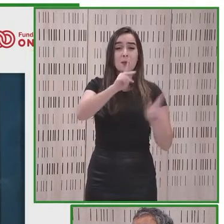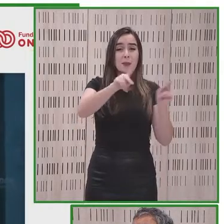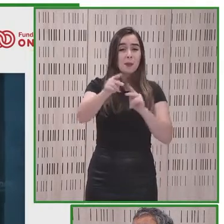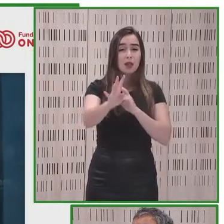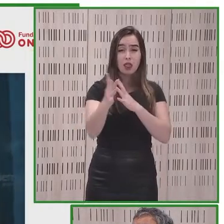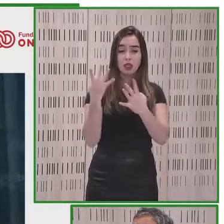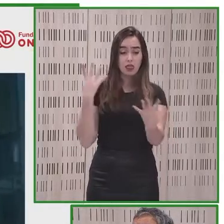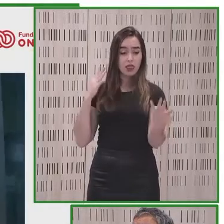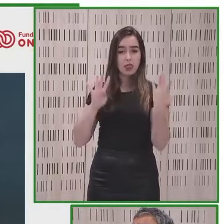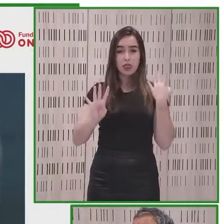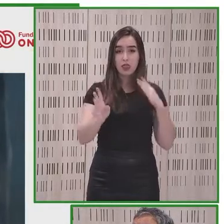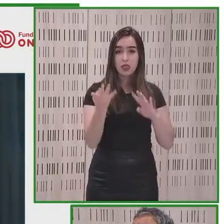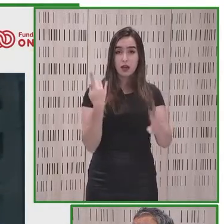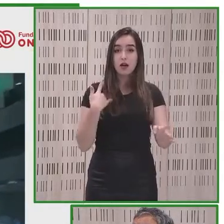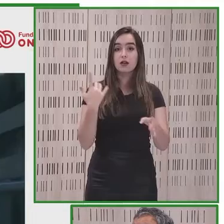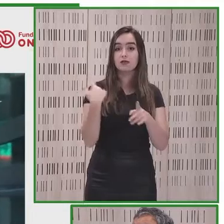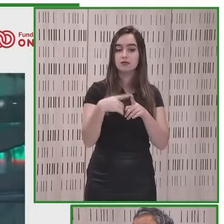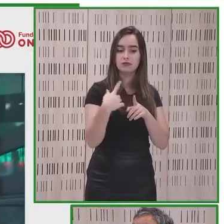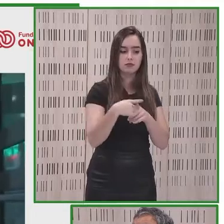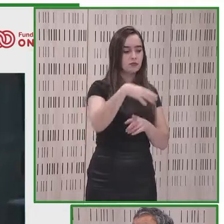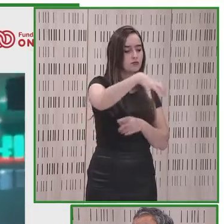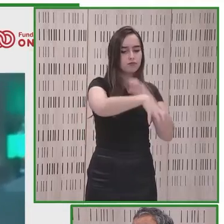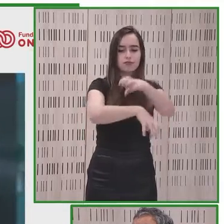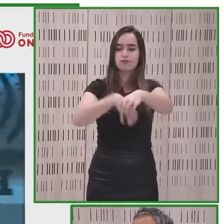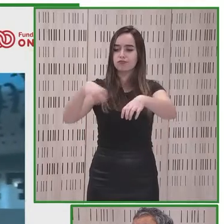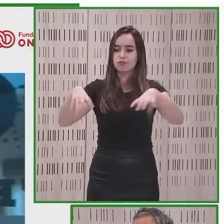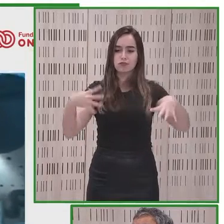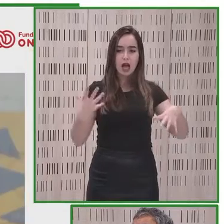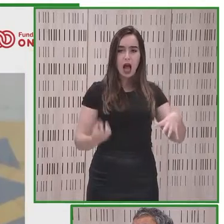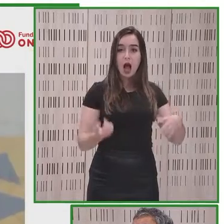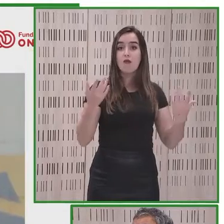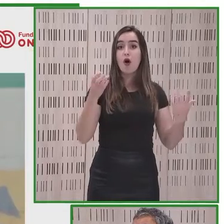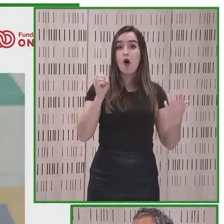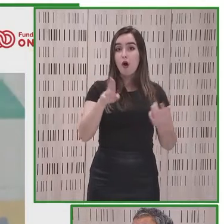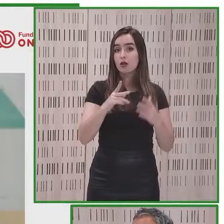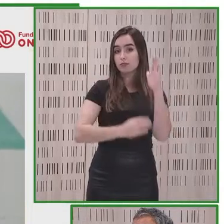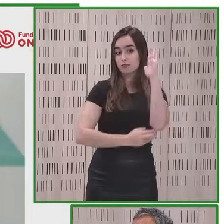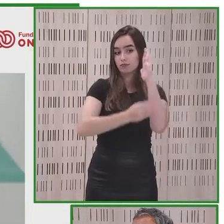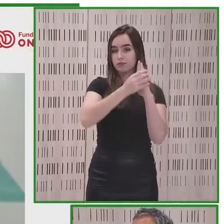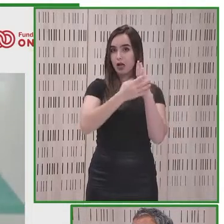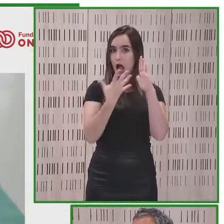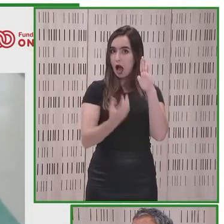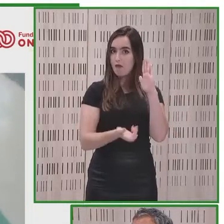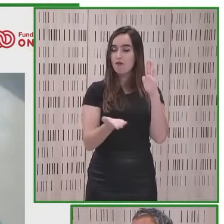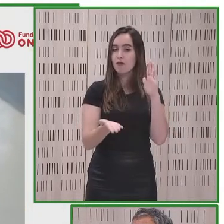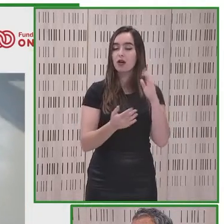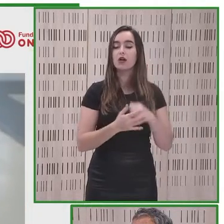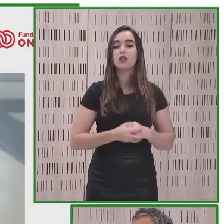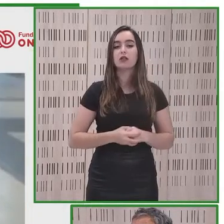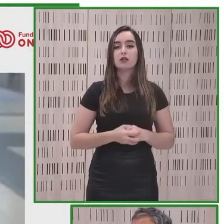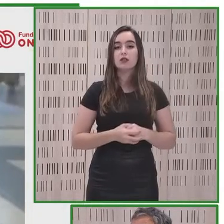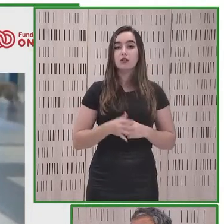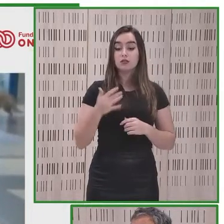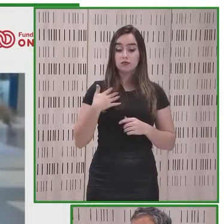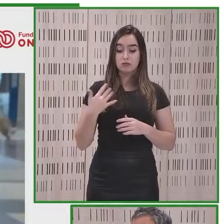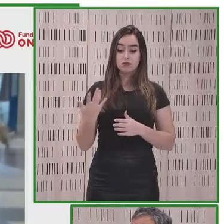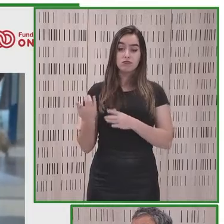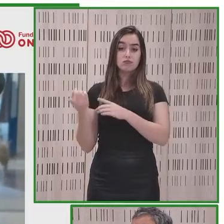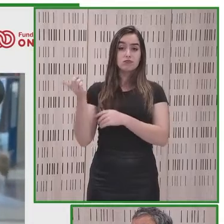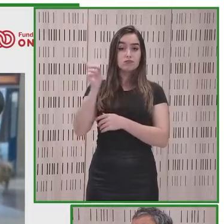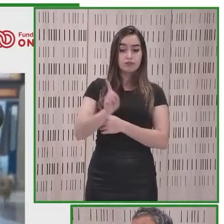público de obstáculos y de elementos de navegación como son los ascensores una vez en la estación se procedió al mapeo total